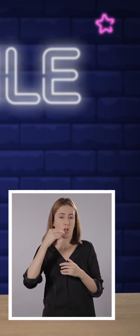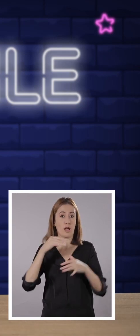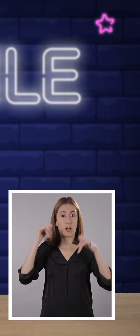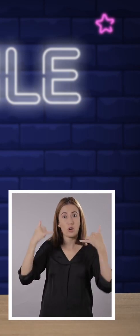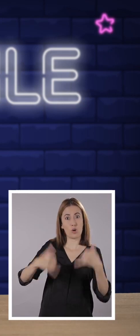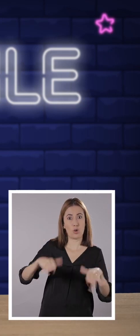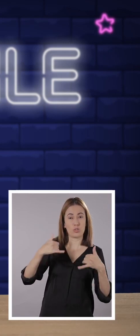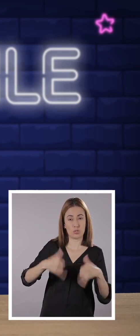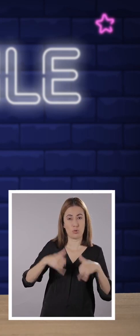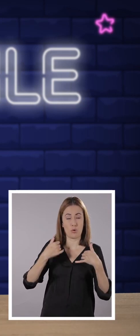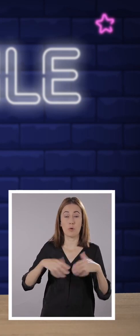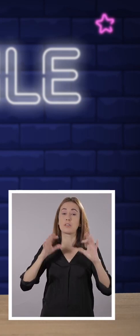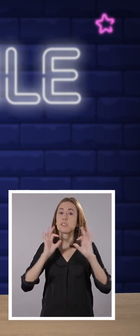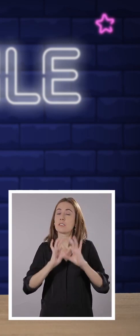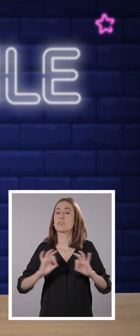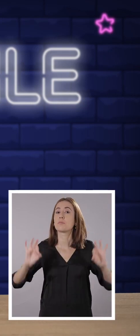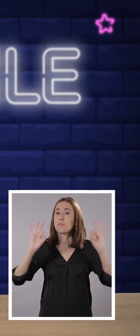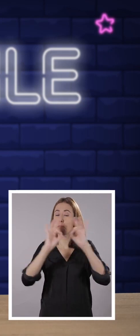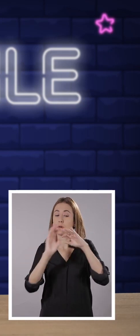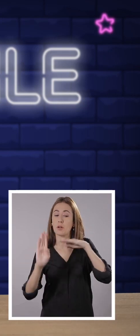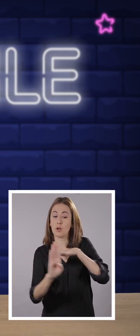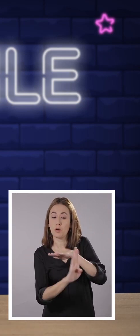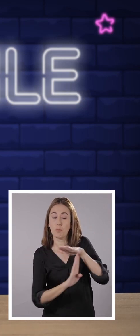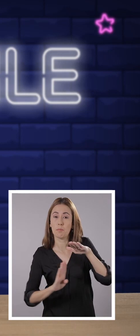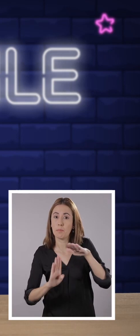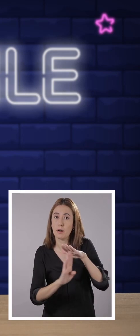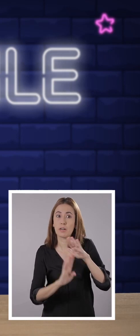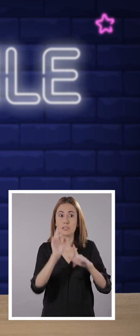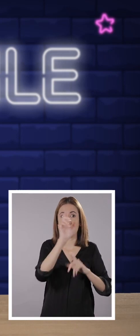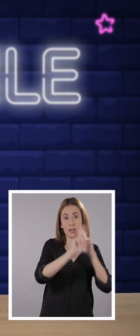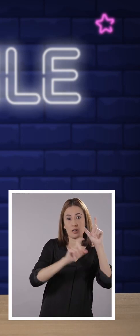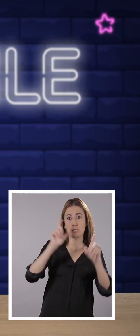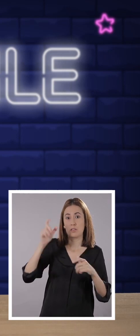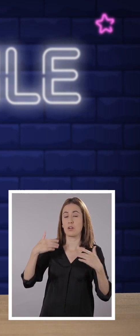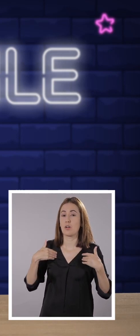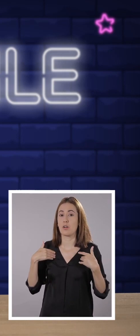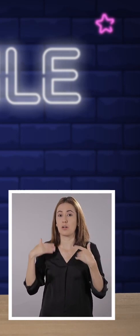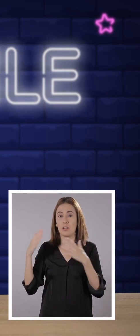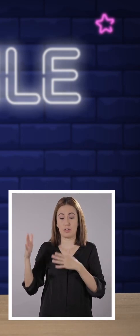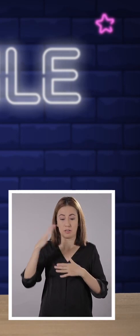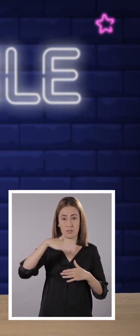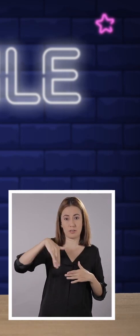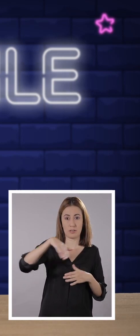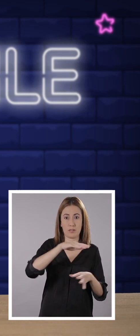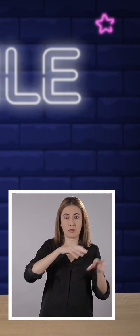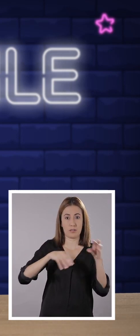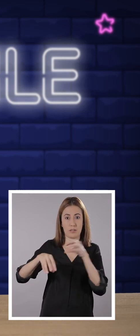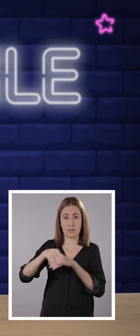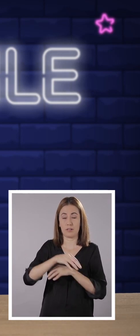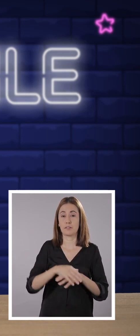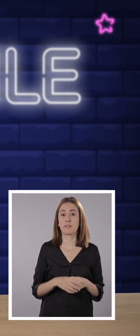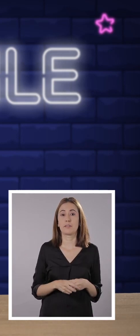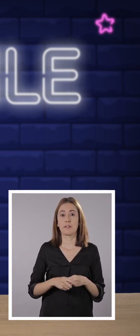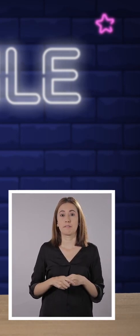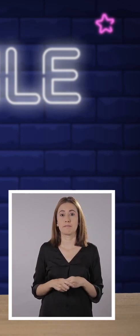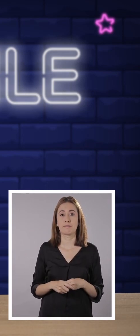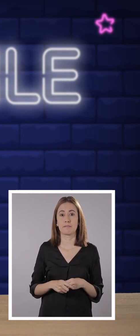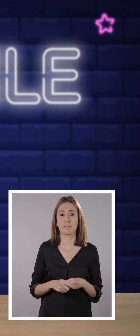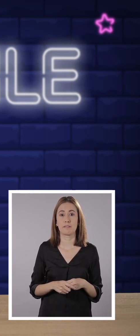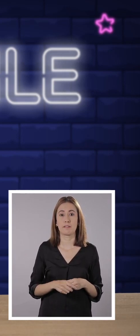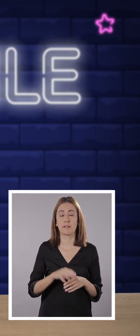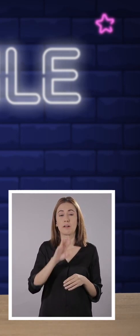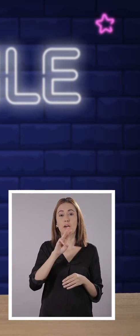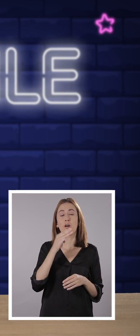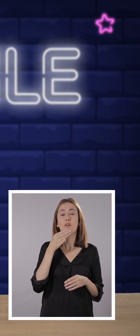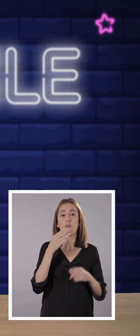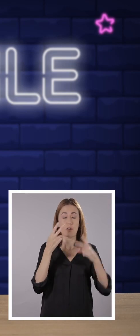que los juegos eran una condición básica primaria de la humanidad? En su libro Homo Ludens. Interesante.